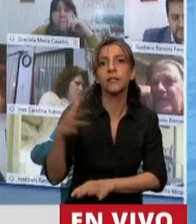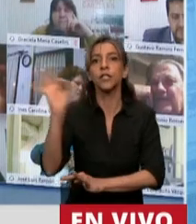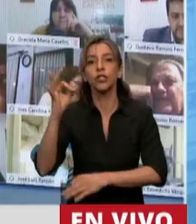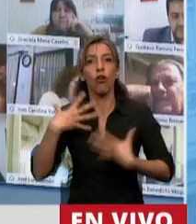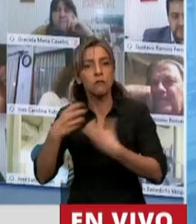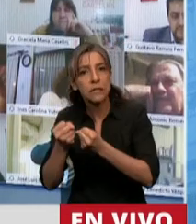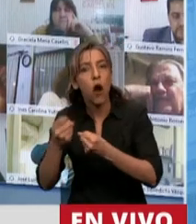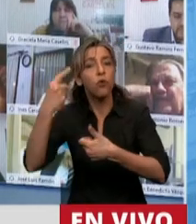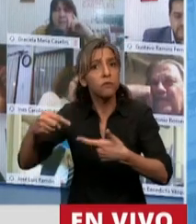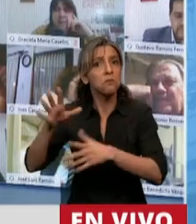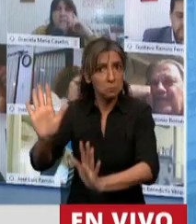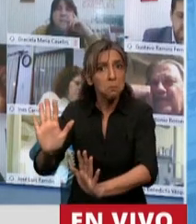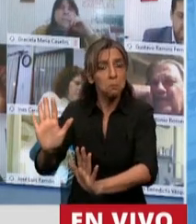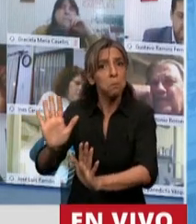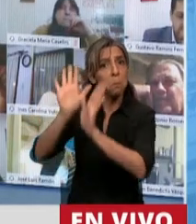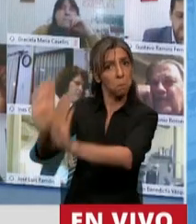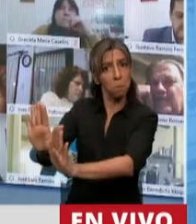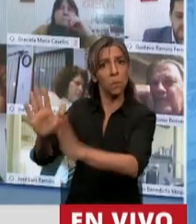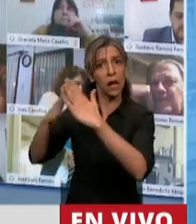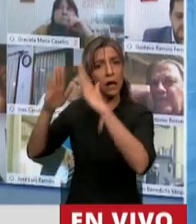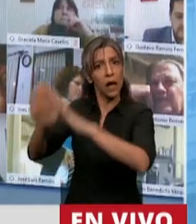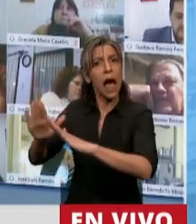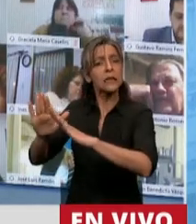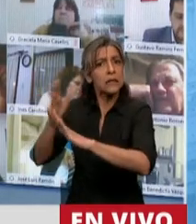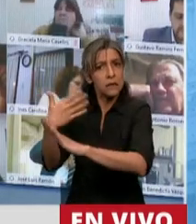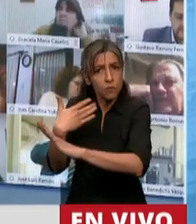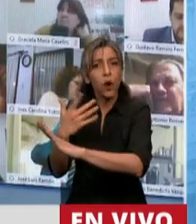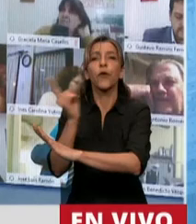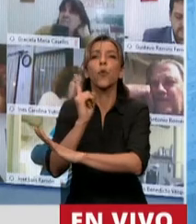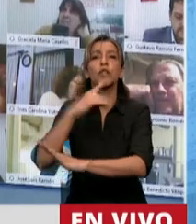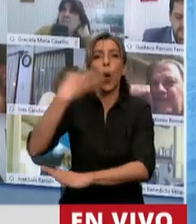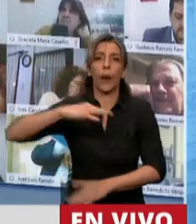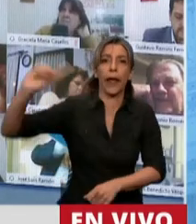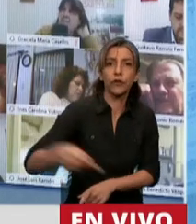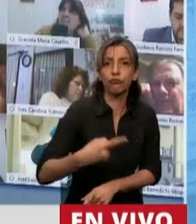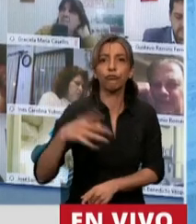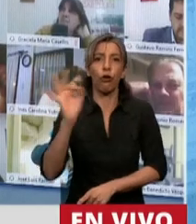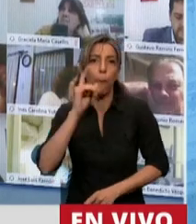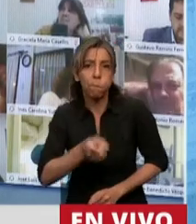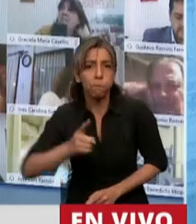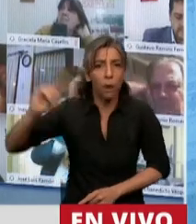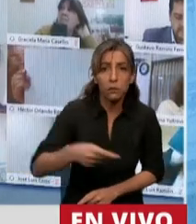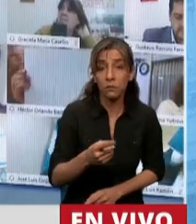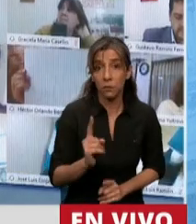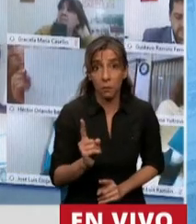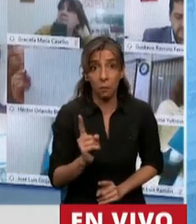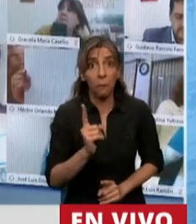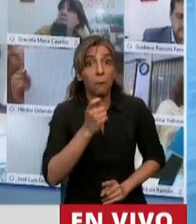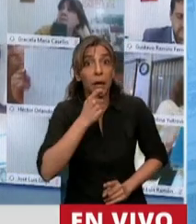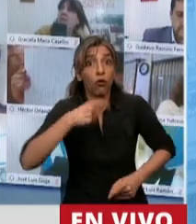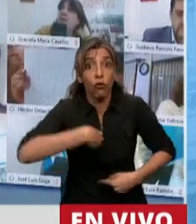que se quede, que no venga. No queremos obligar a nadie a que se contagie ni a que corra ningún riesgo. Pero el resto,